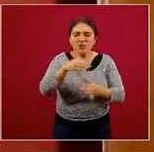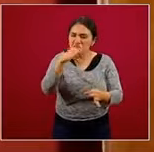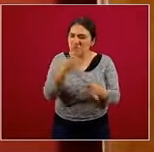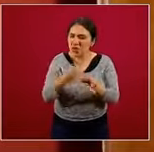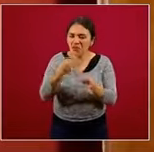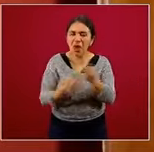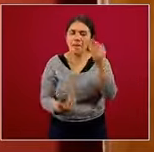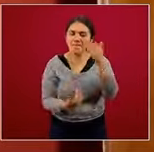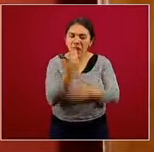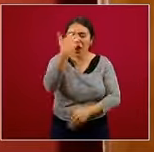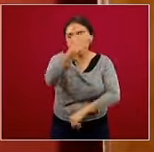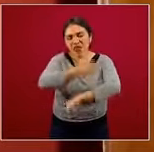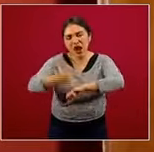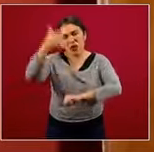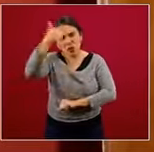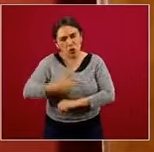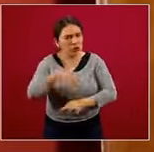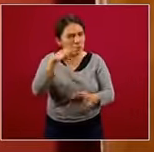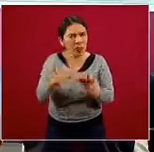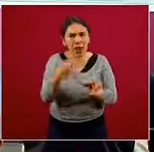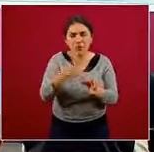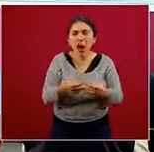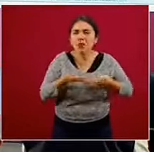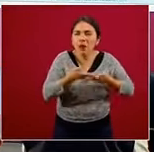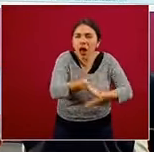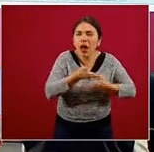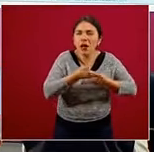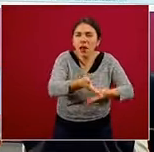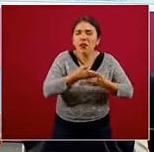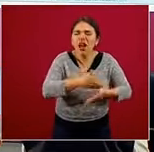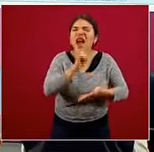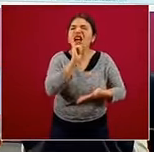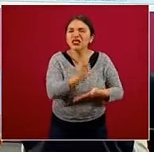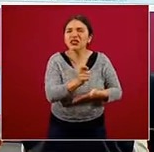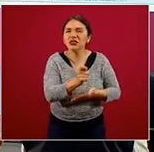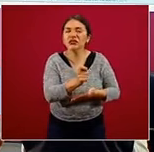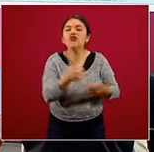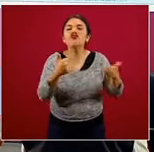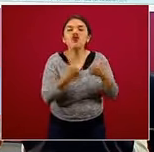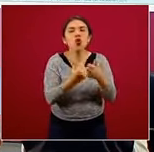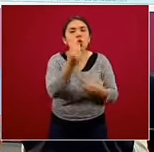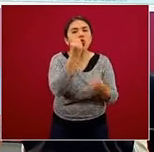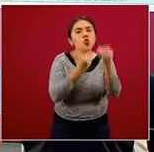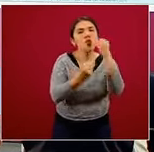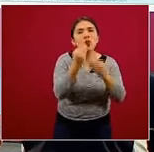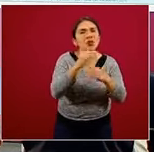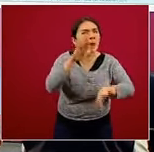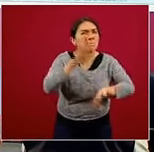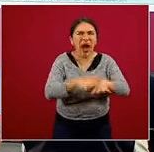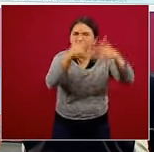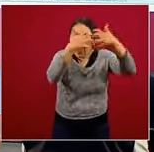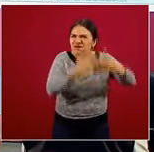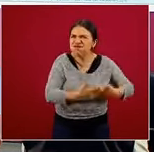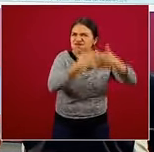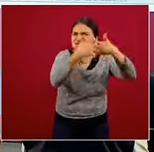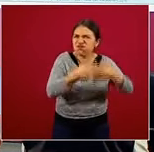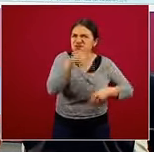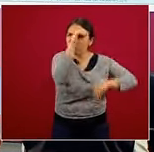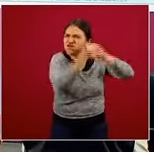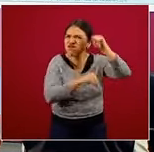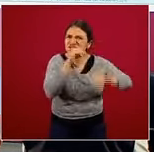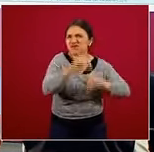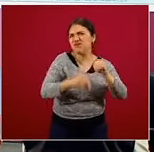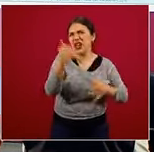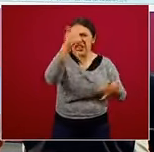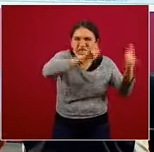desayuno, comida, cena, entre comidas, que era básicamente a partir de alimentos ultraprocesados, es